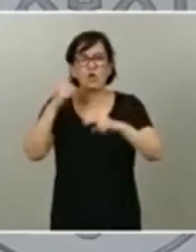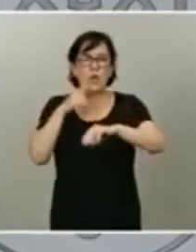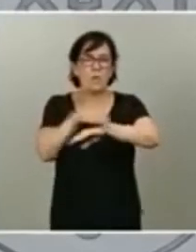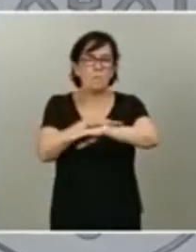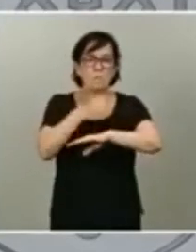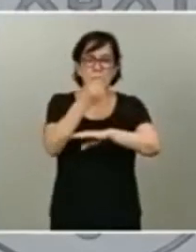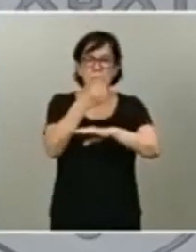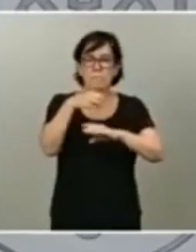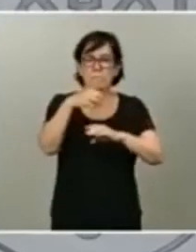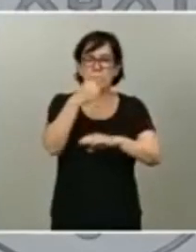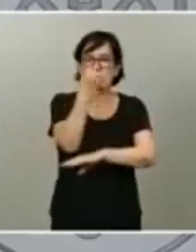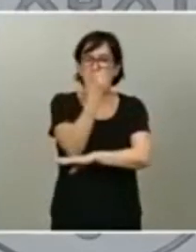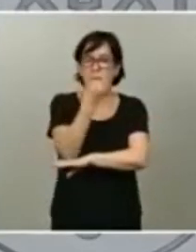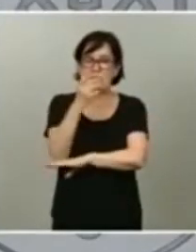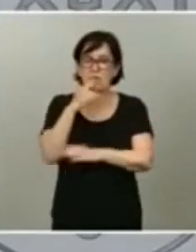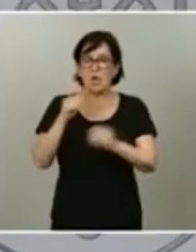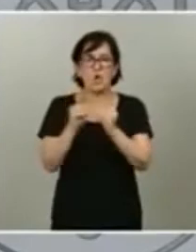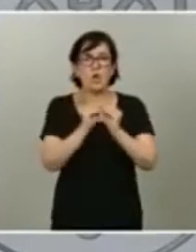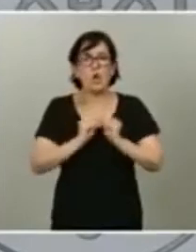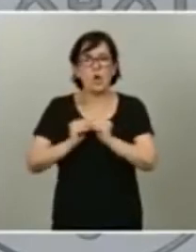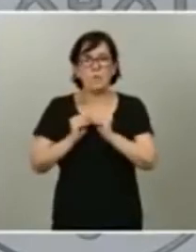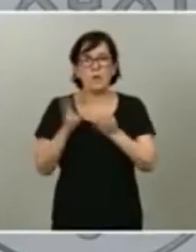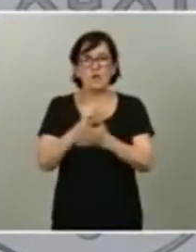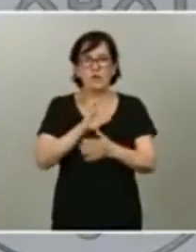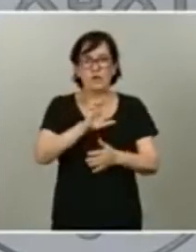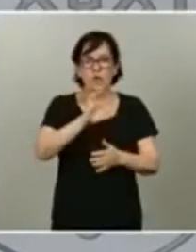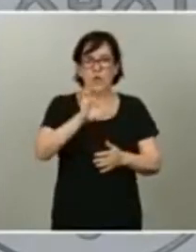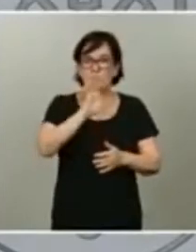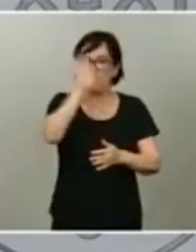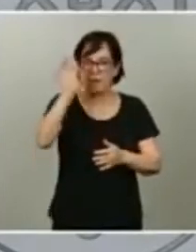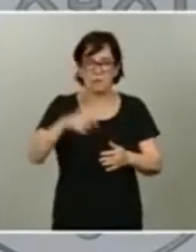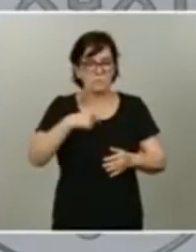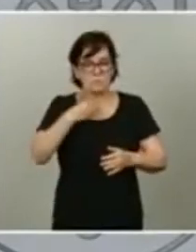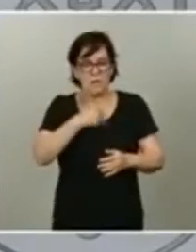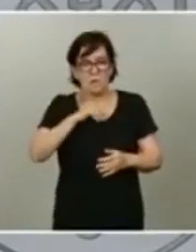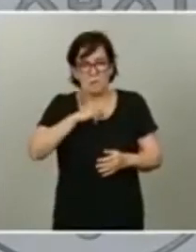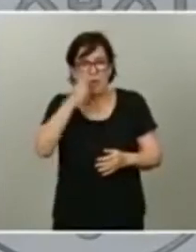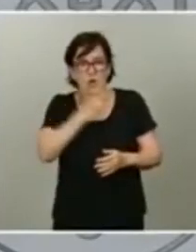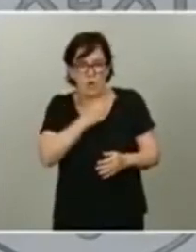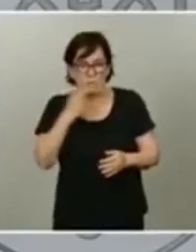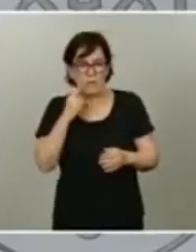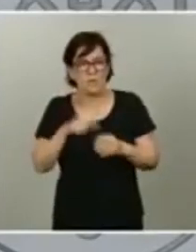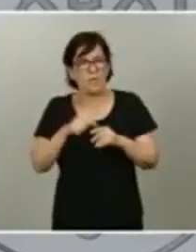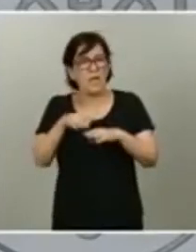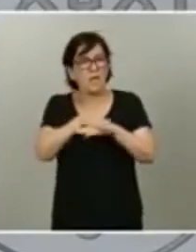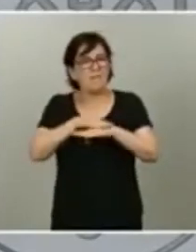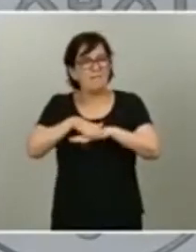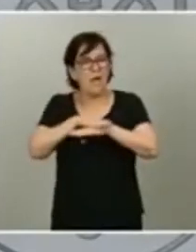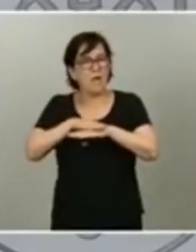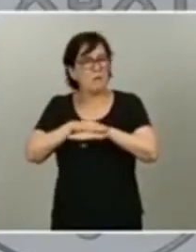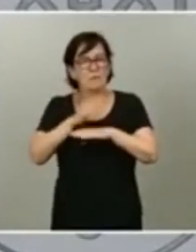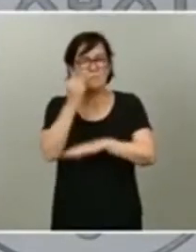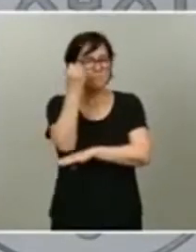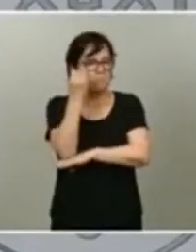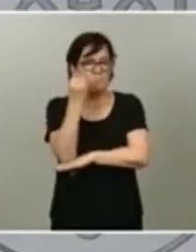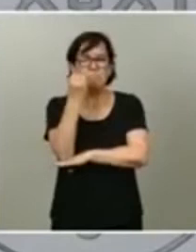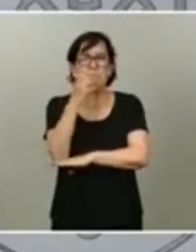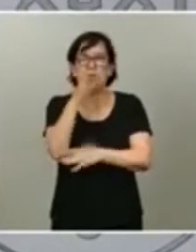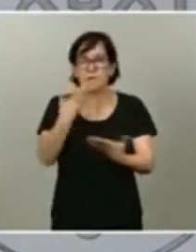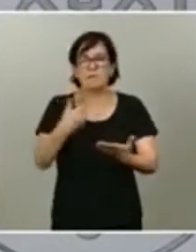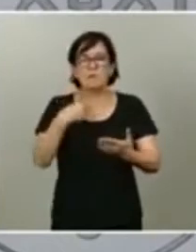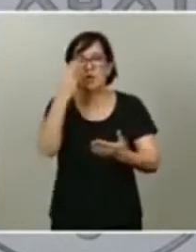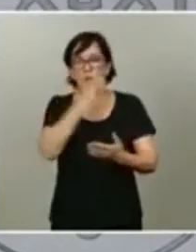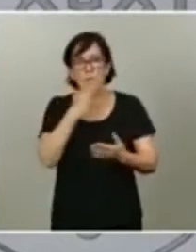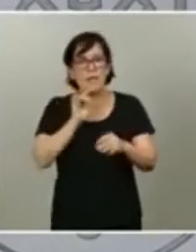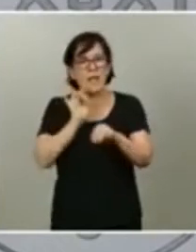a todos los países. España sigue comprometida en la construcción de este pilar y España sigue comprometida en la carta a lo